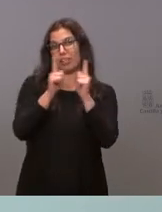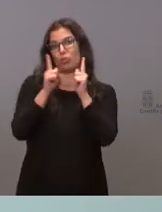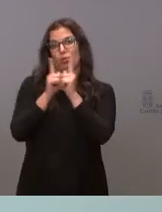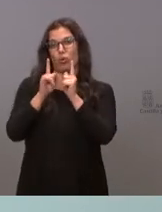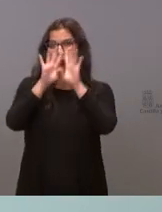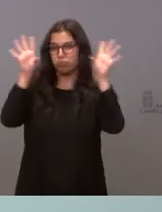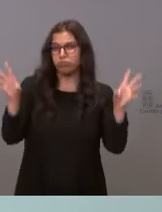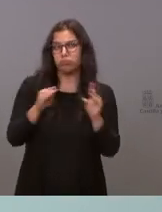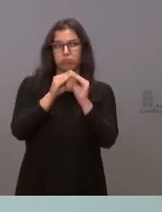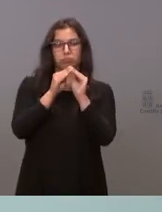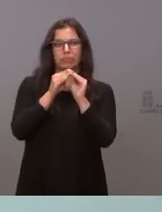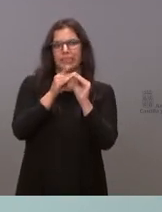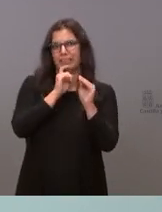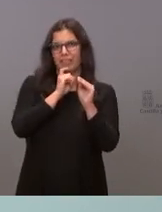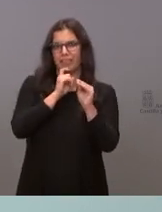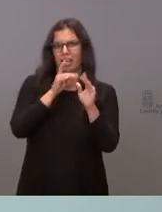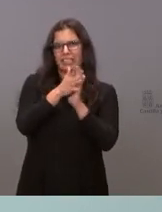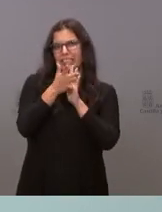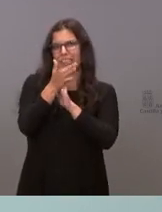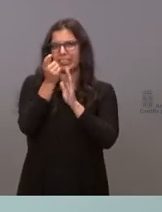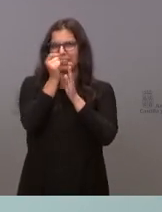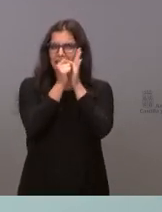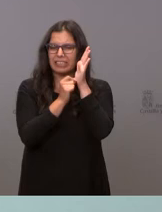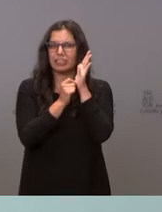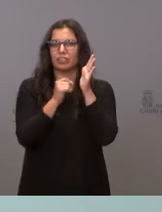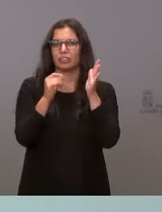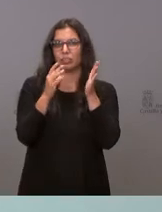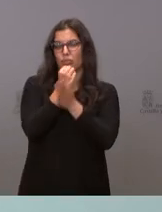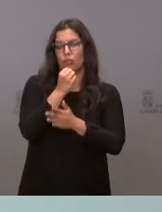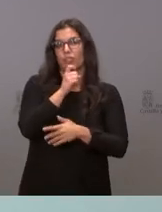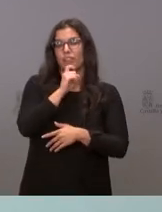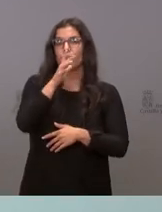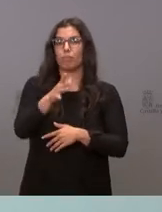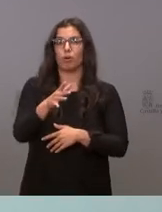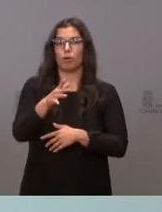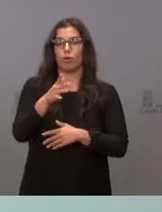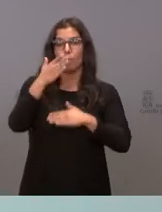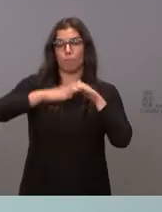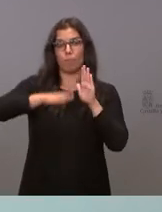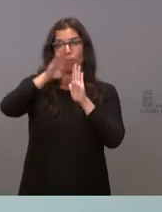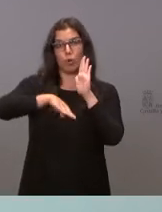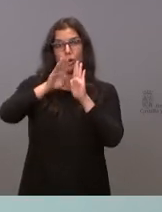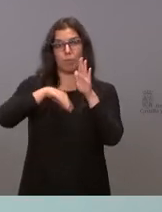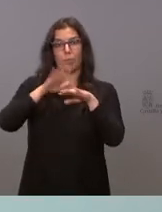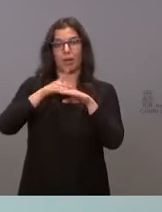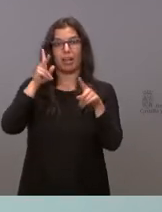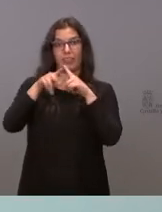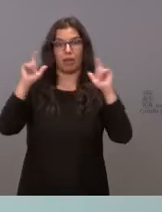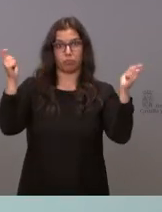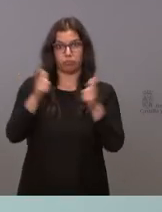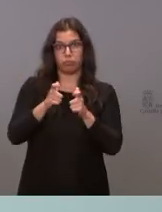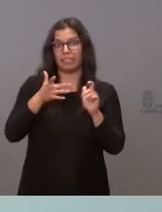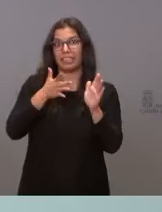de las medidas, porque el programa de lucha contra la despoblación atraviesa toda la acción del Gobierno.